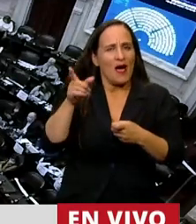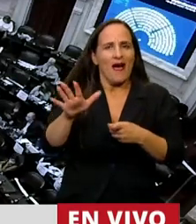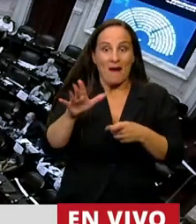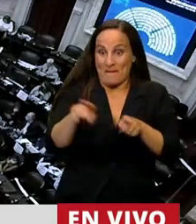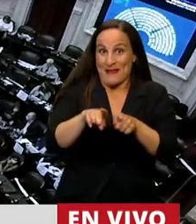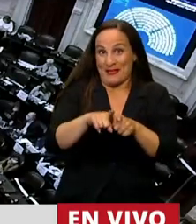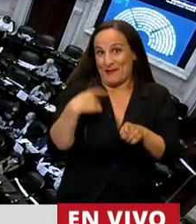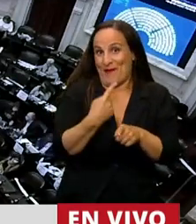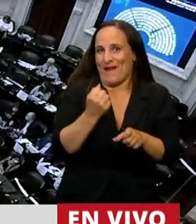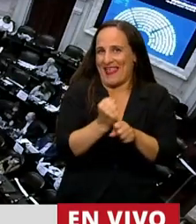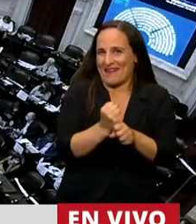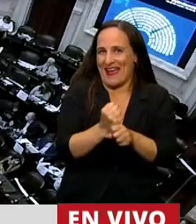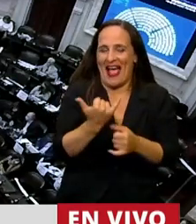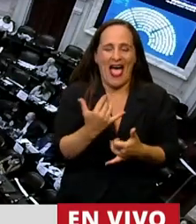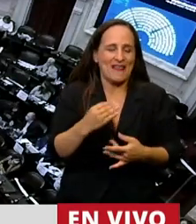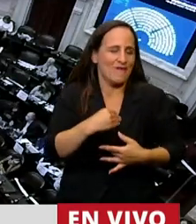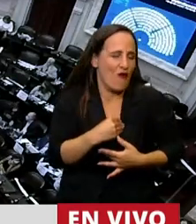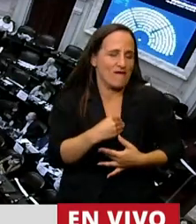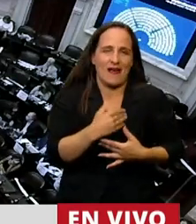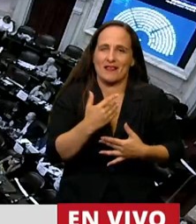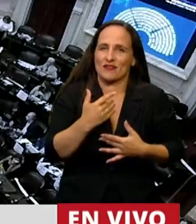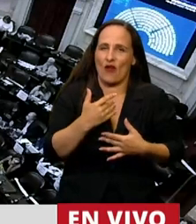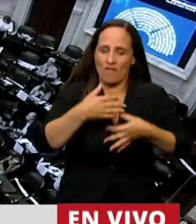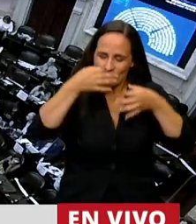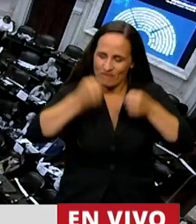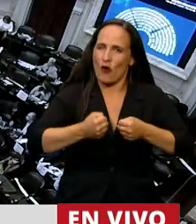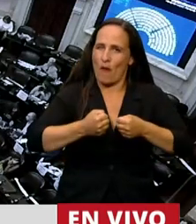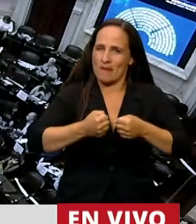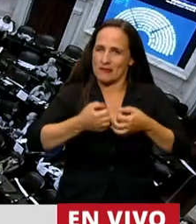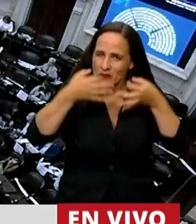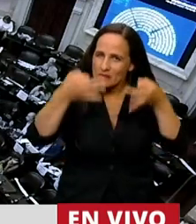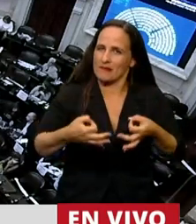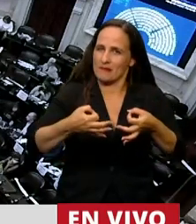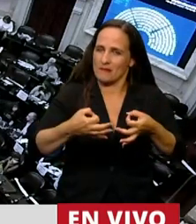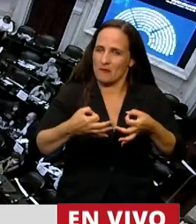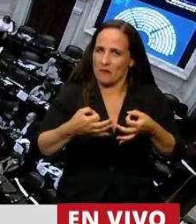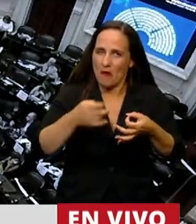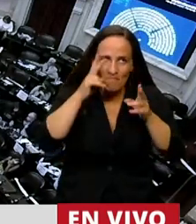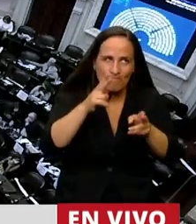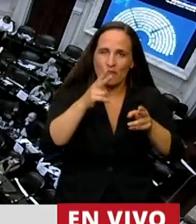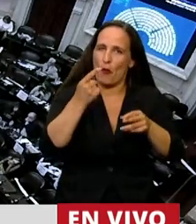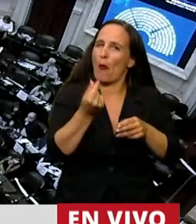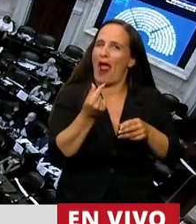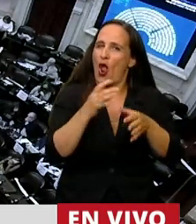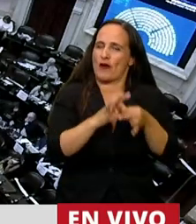actividad con vocación, principio y convicción. Me voy a permitir